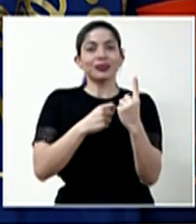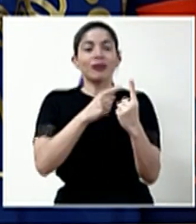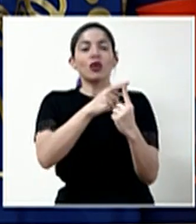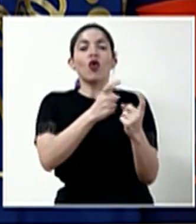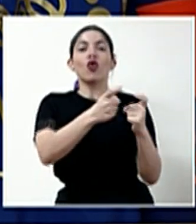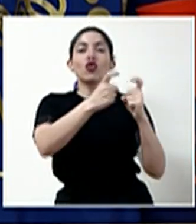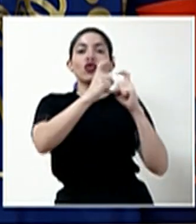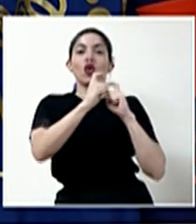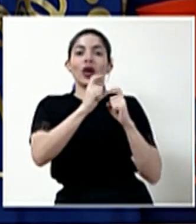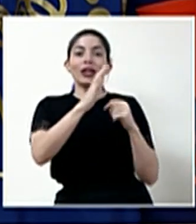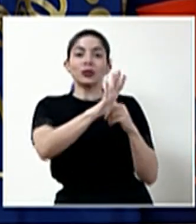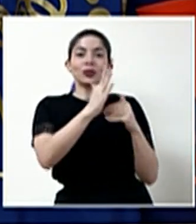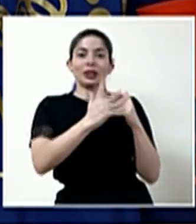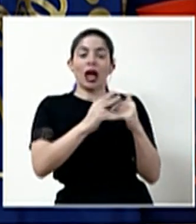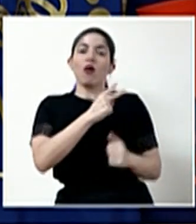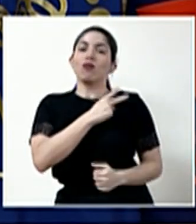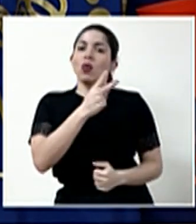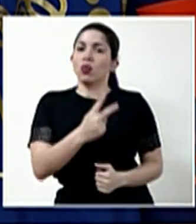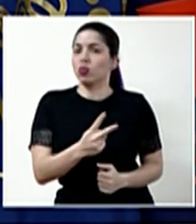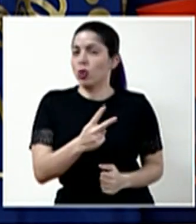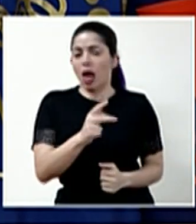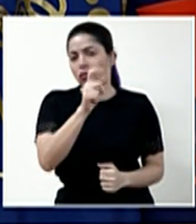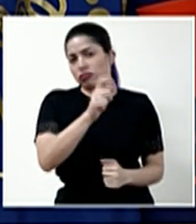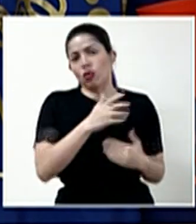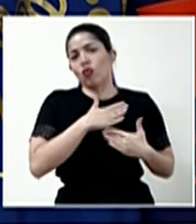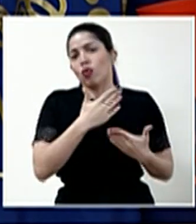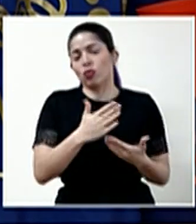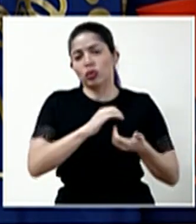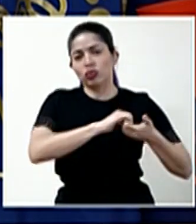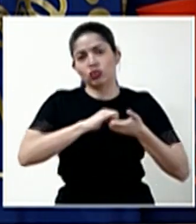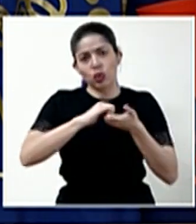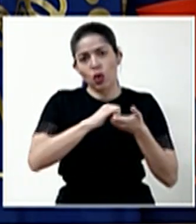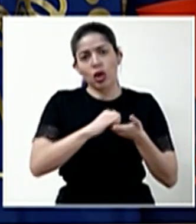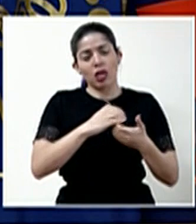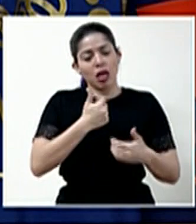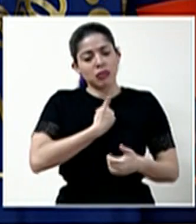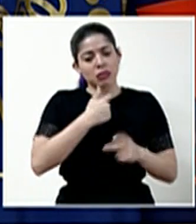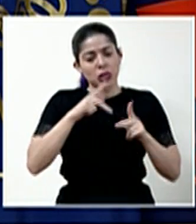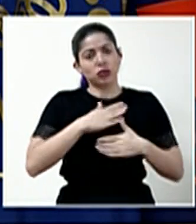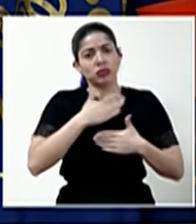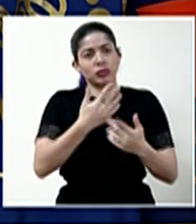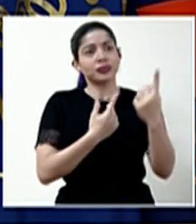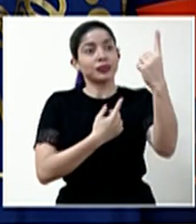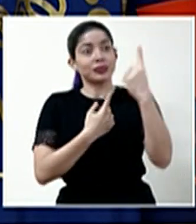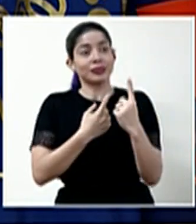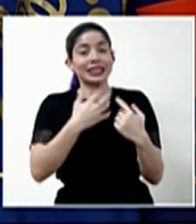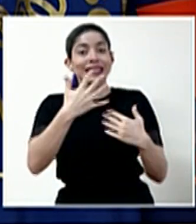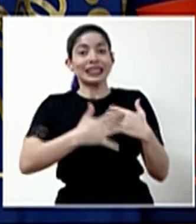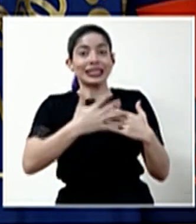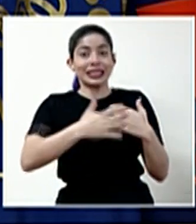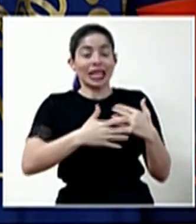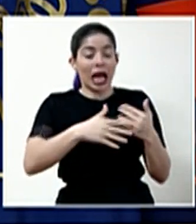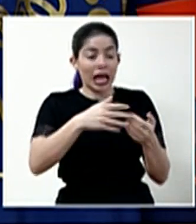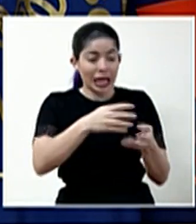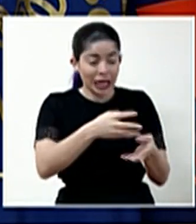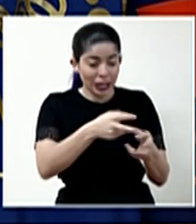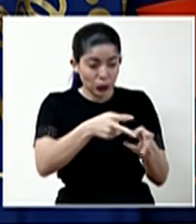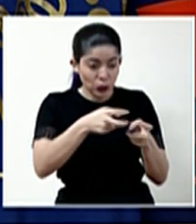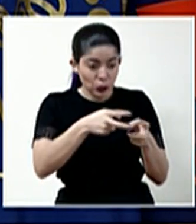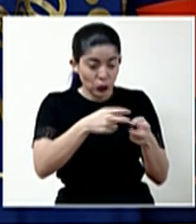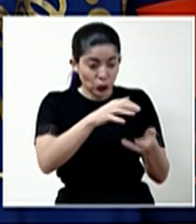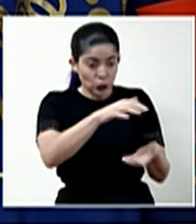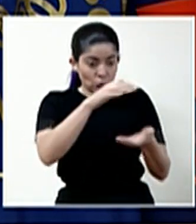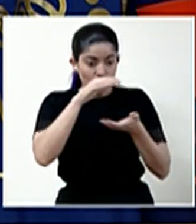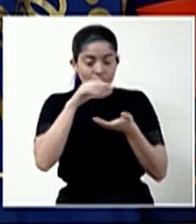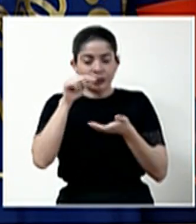Esto es una donación voluntaria, totalmente solidaria, altruista que hacen. Se toma esa sangre, se separa